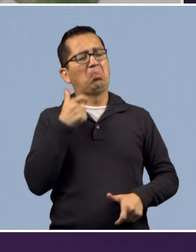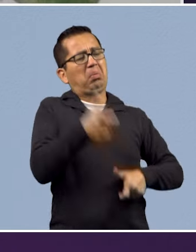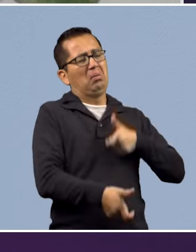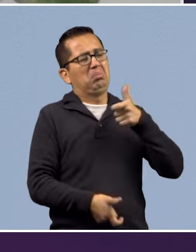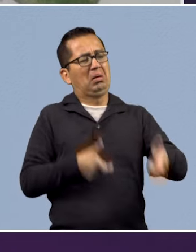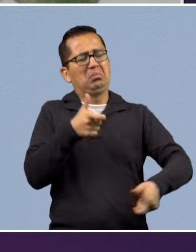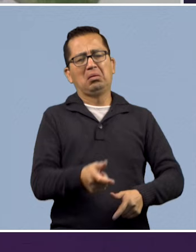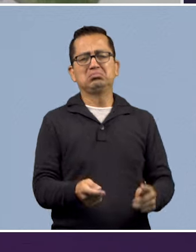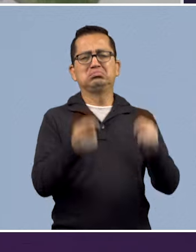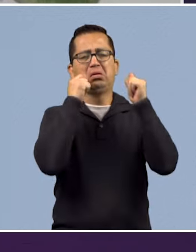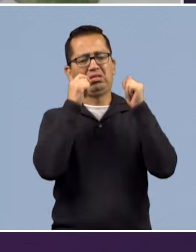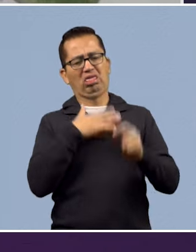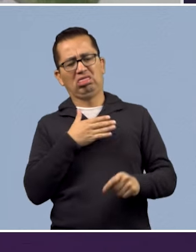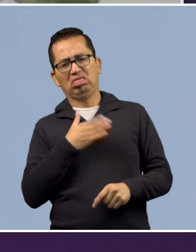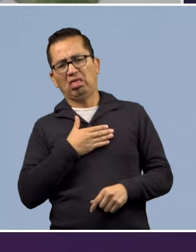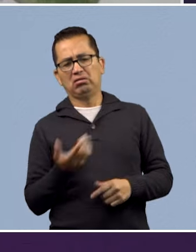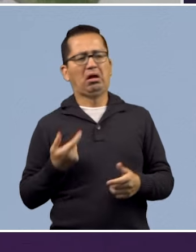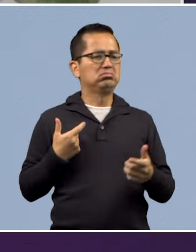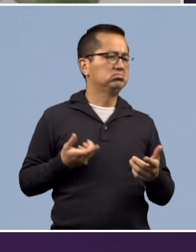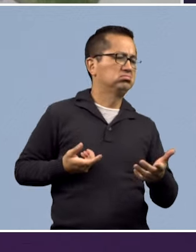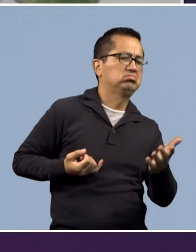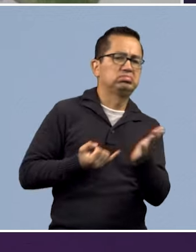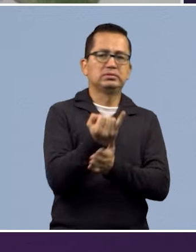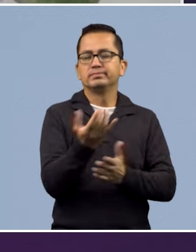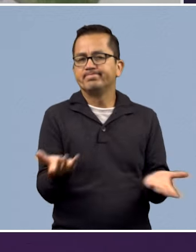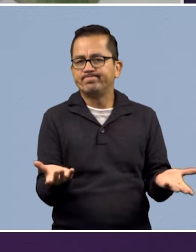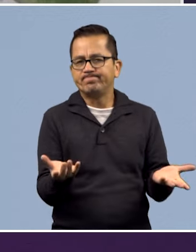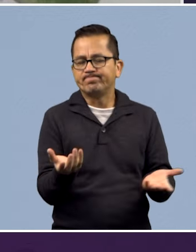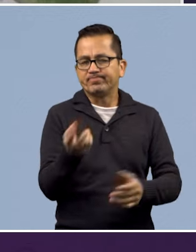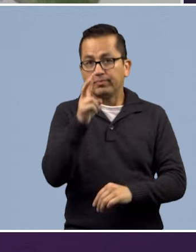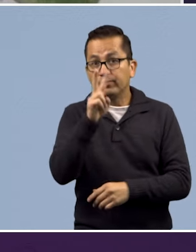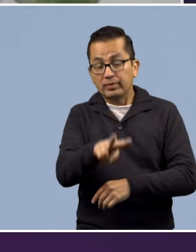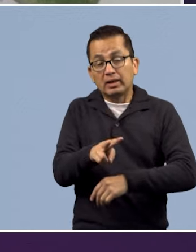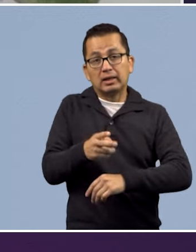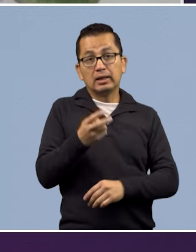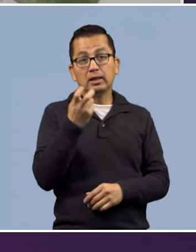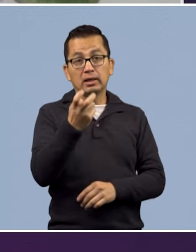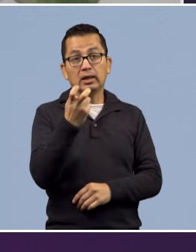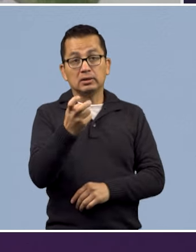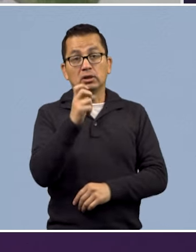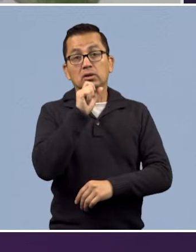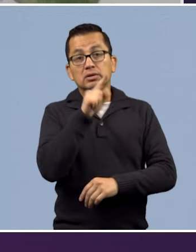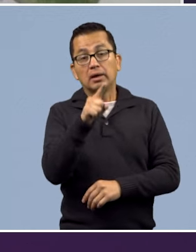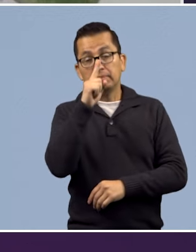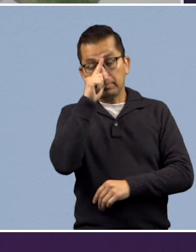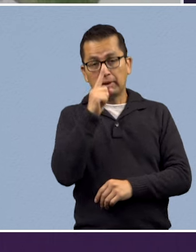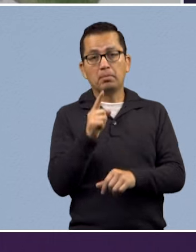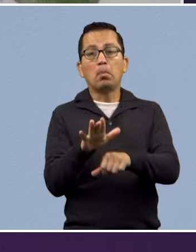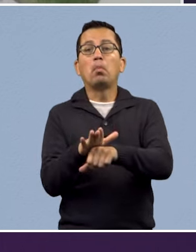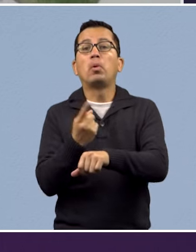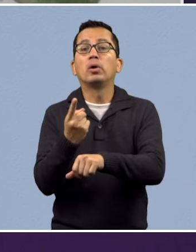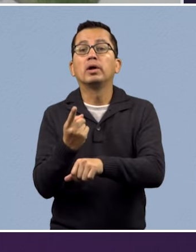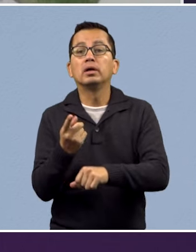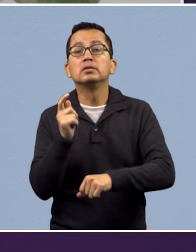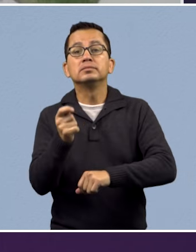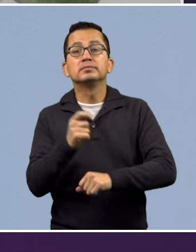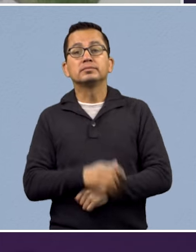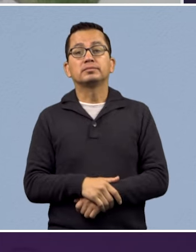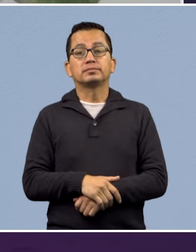quiera con el agua que yo puedo pagar, ¿no? También, bueno, esto se ve influenciado porque